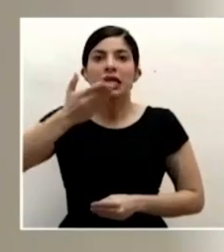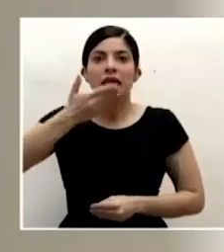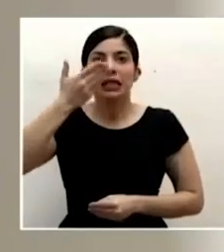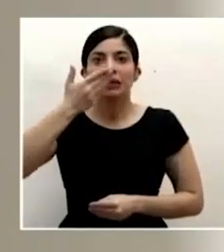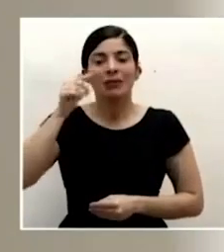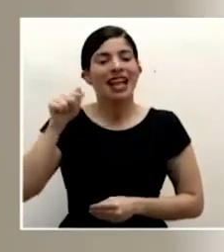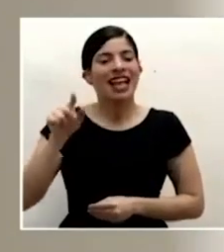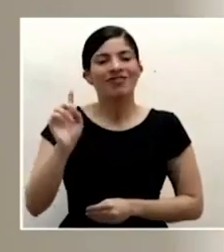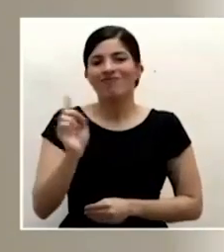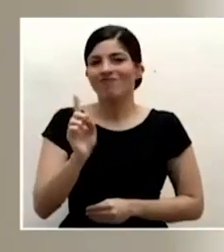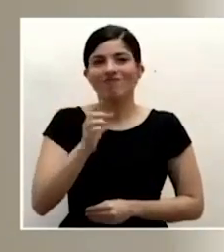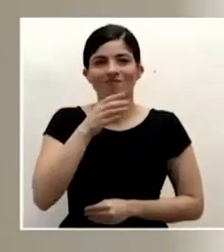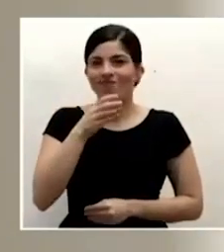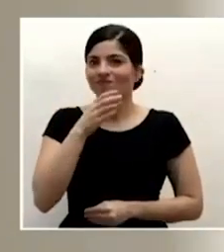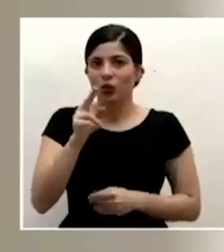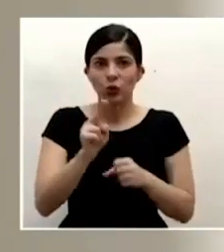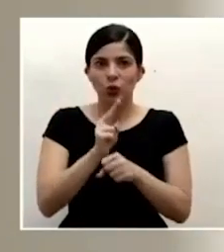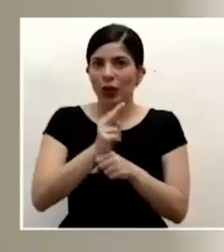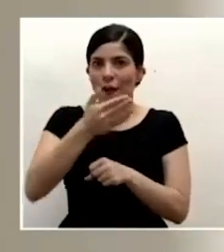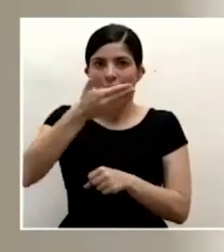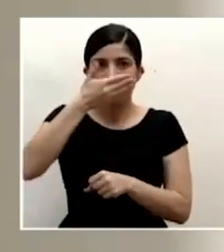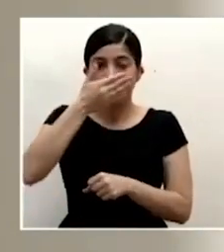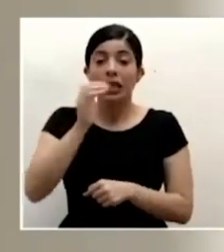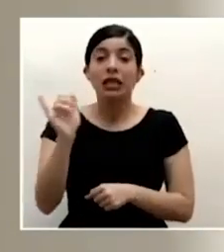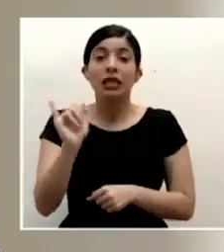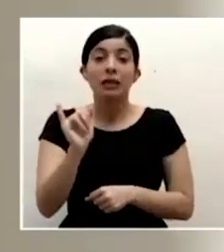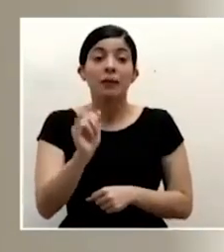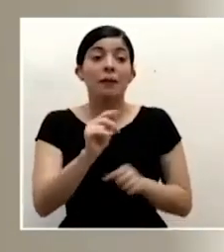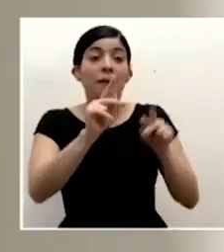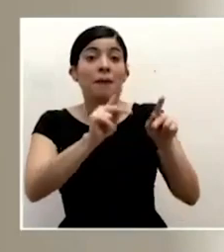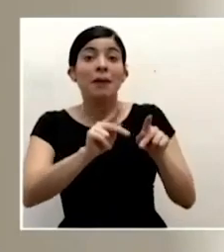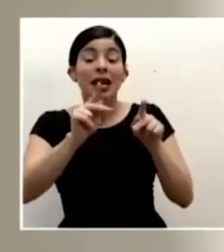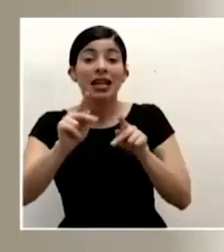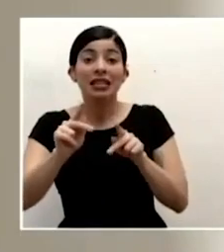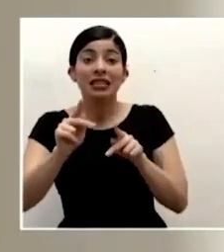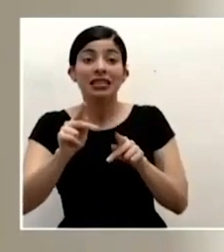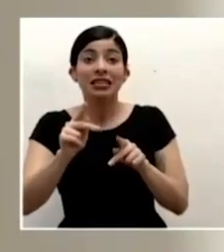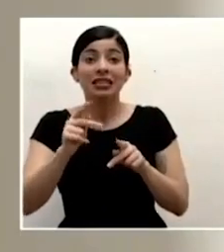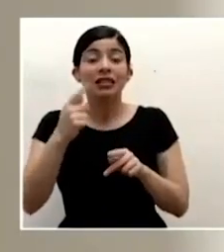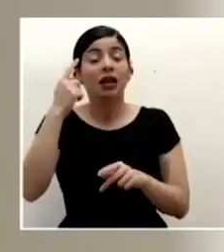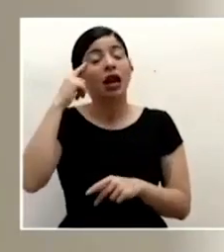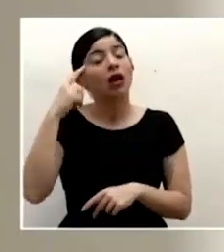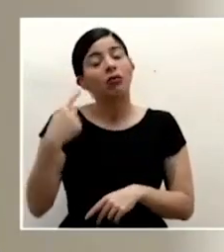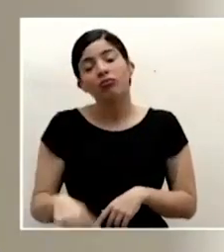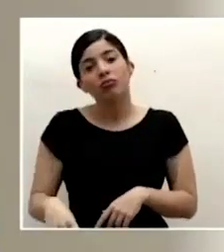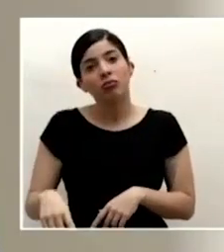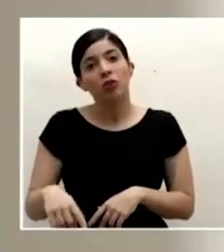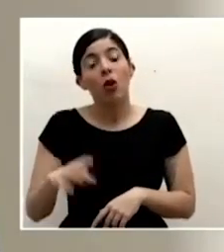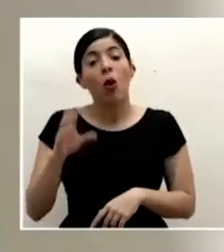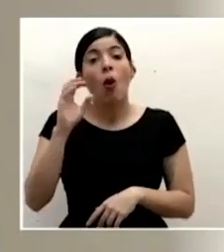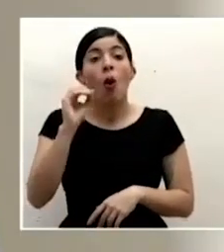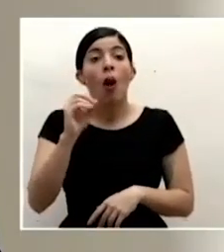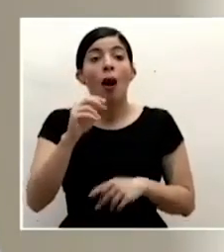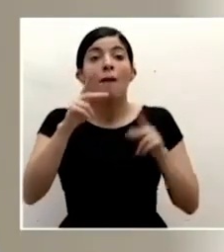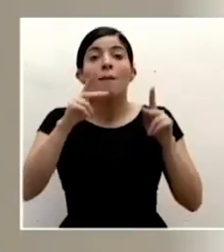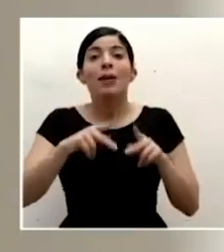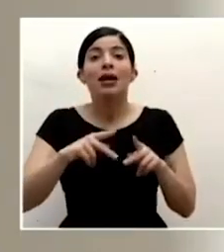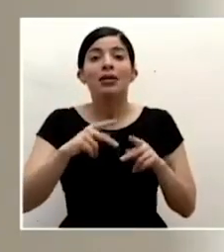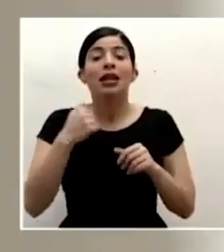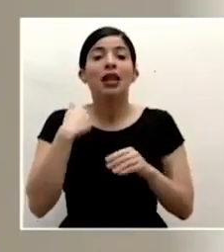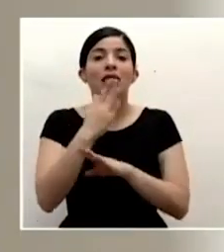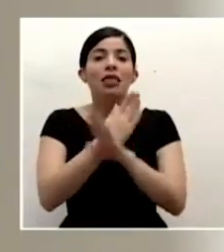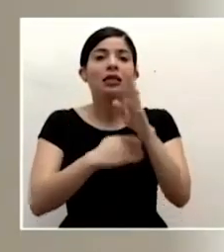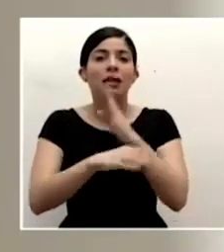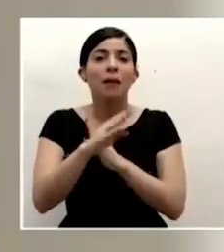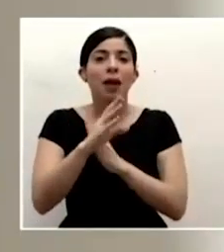en esos casos no se recomienda igualmente personas que no perdieron el grado de conciencia están inconscientes o que tengan algún grado de discapacidad